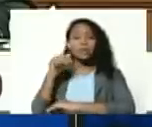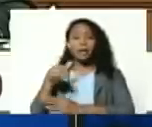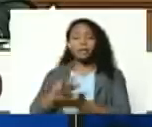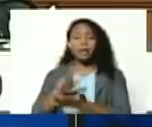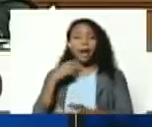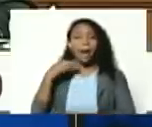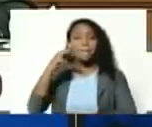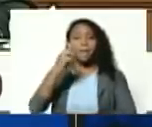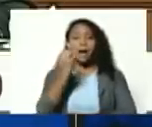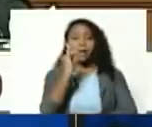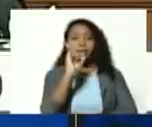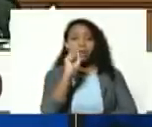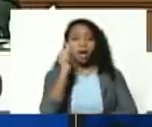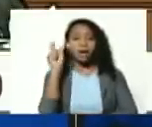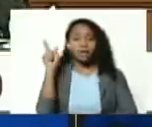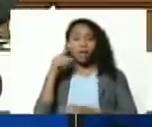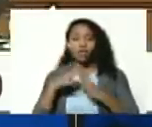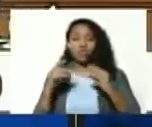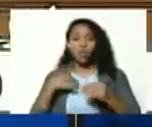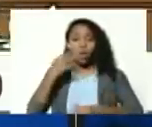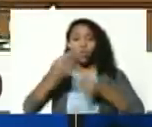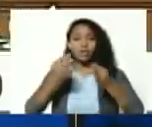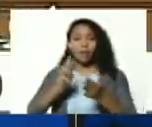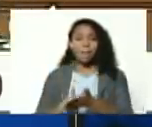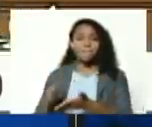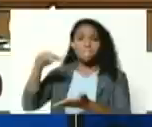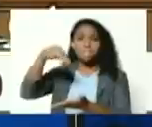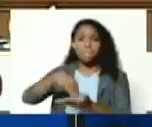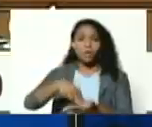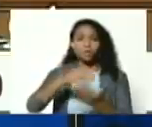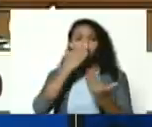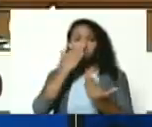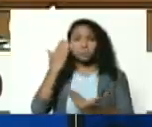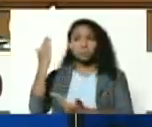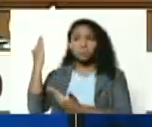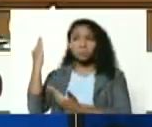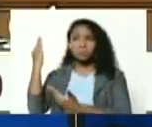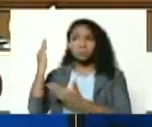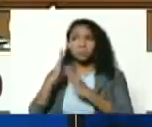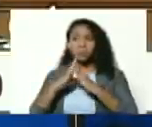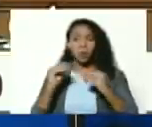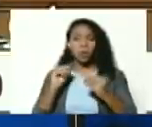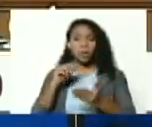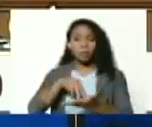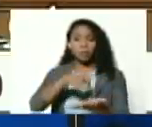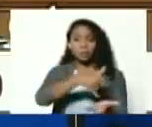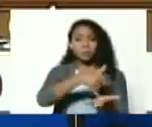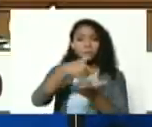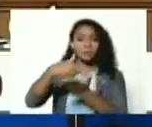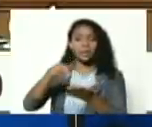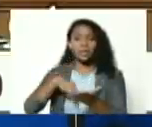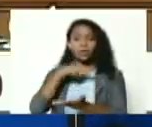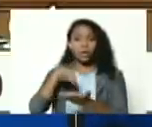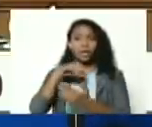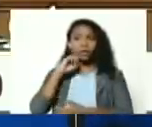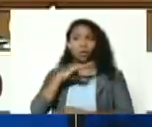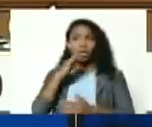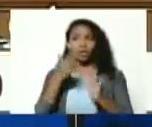Jesús Daza y todo el jurado por favor pónganse de pie el jurado del premio nacional de la historia